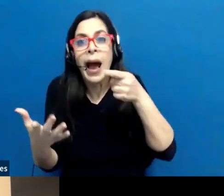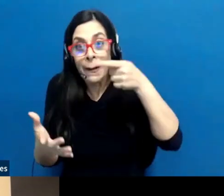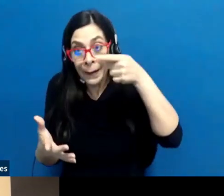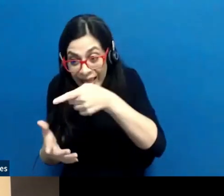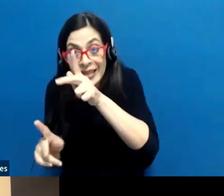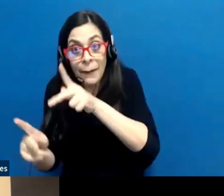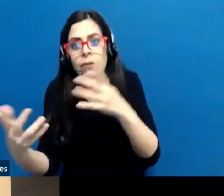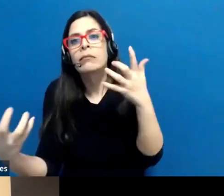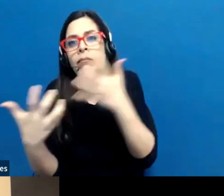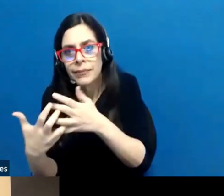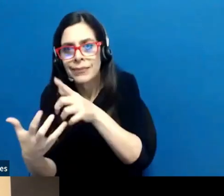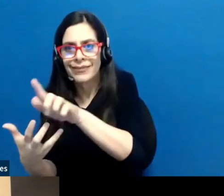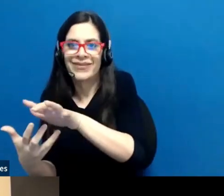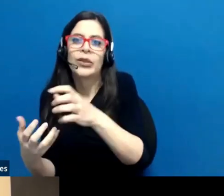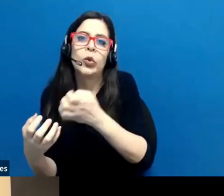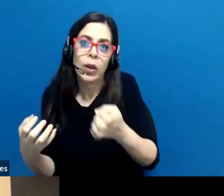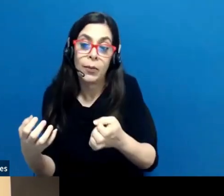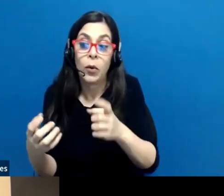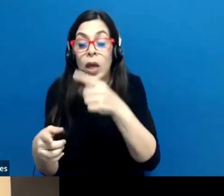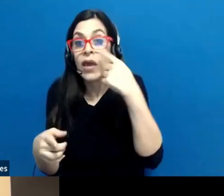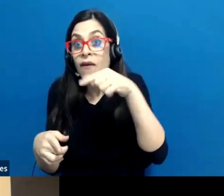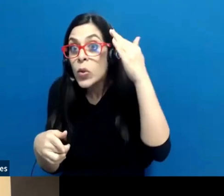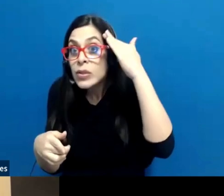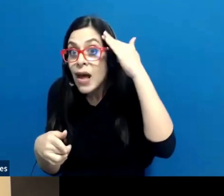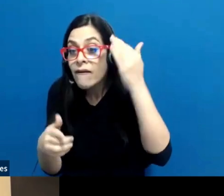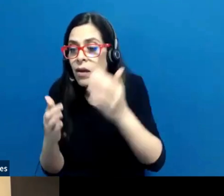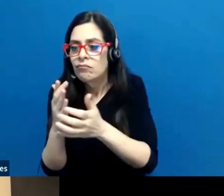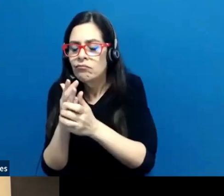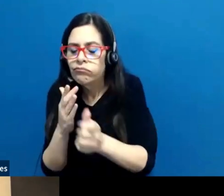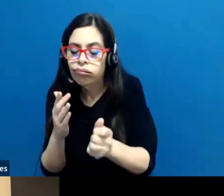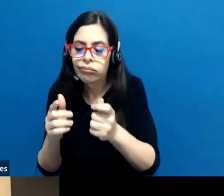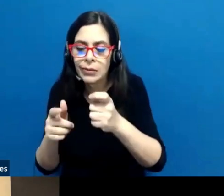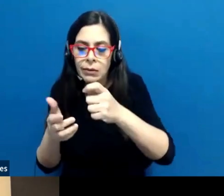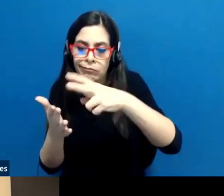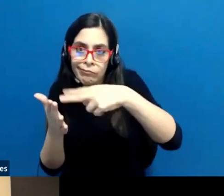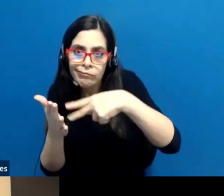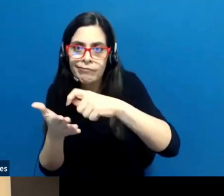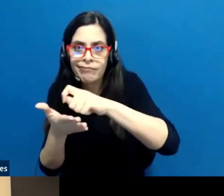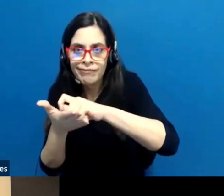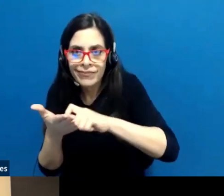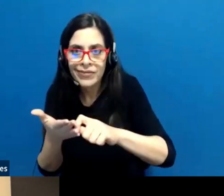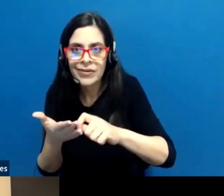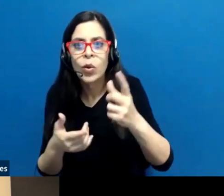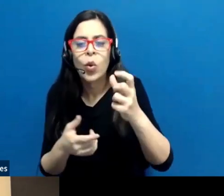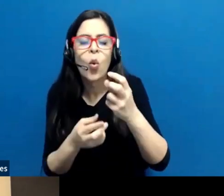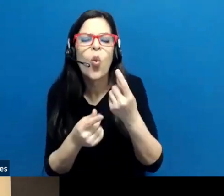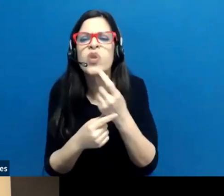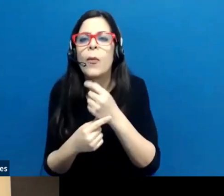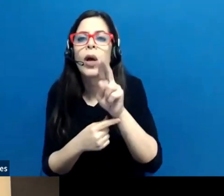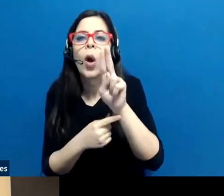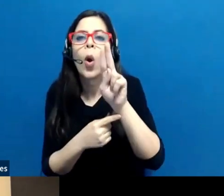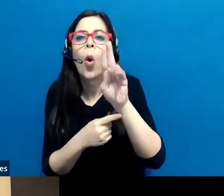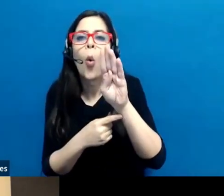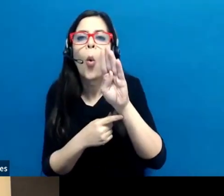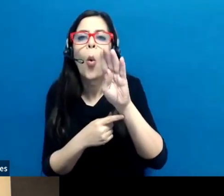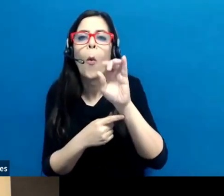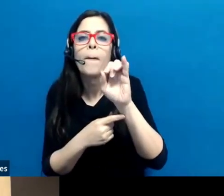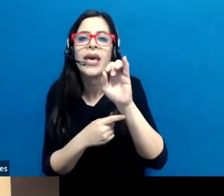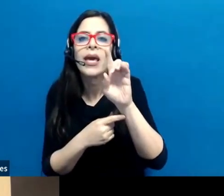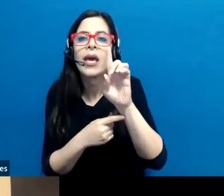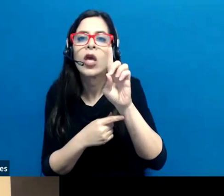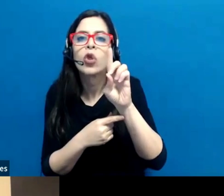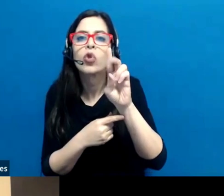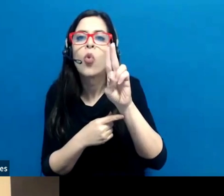¿verdad? Siempre y cuando dominen la lectura y la escritura, tenemos equipos disponibles como es el UBI DUO. Es un equipo como tipo